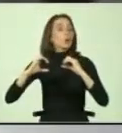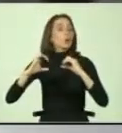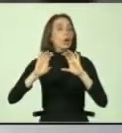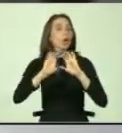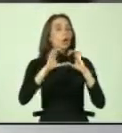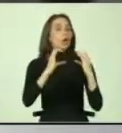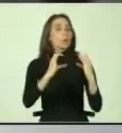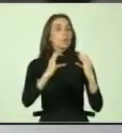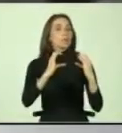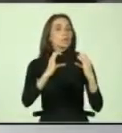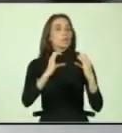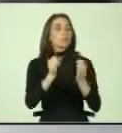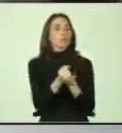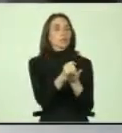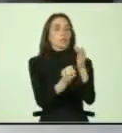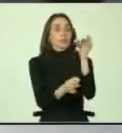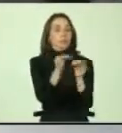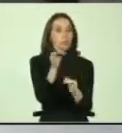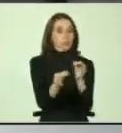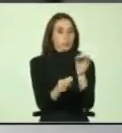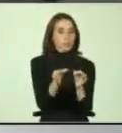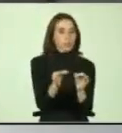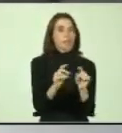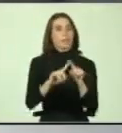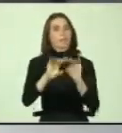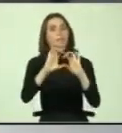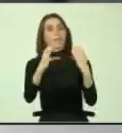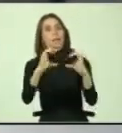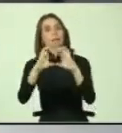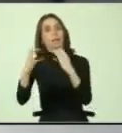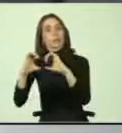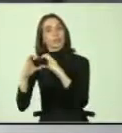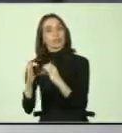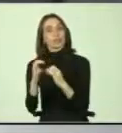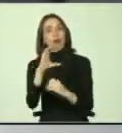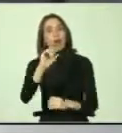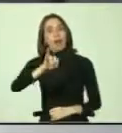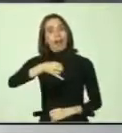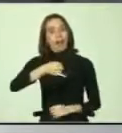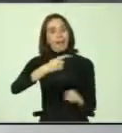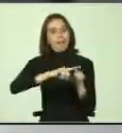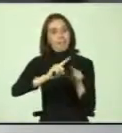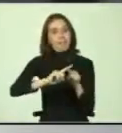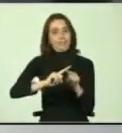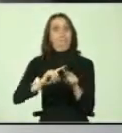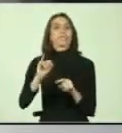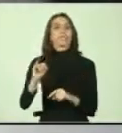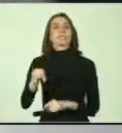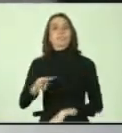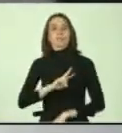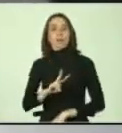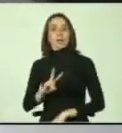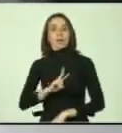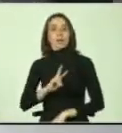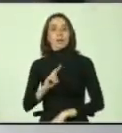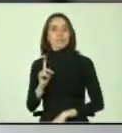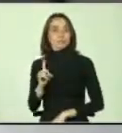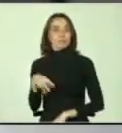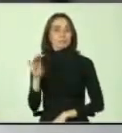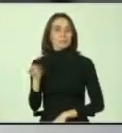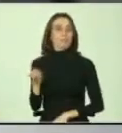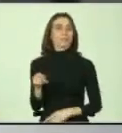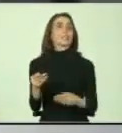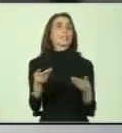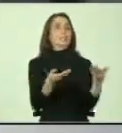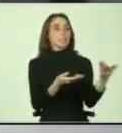Corporación de Ciencias Judicial, diversas corporaciones de Ciencias Judicial y fundamentalmente con la de Valparaíso y extiendo